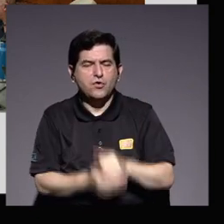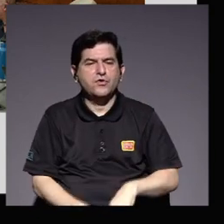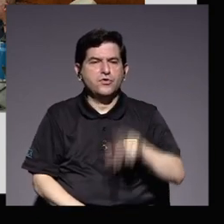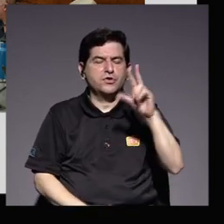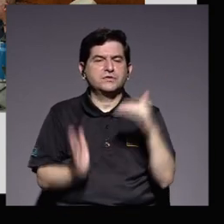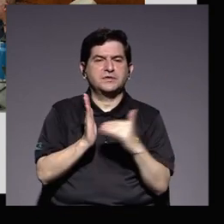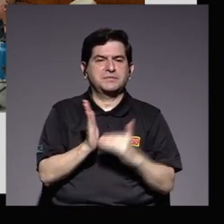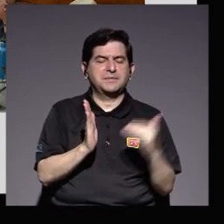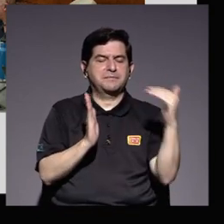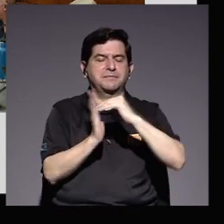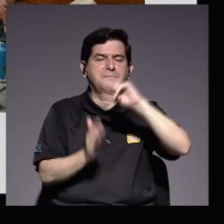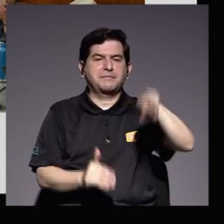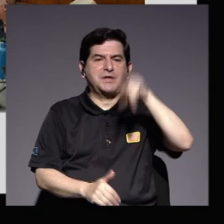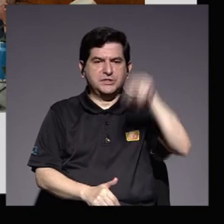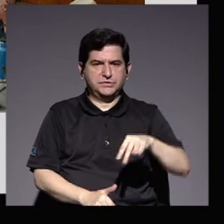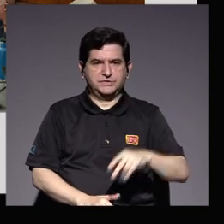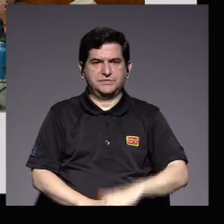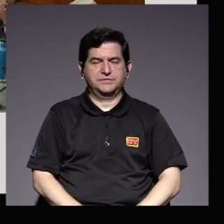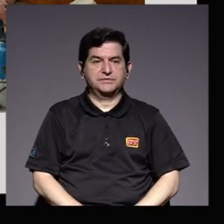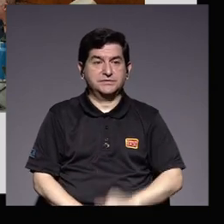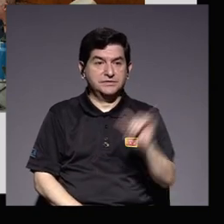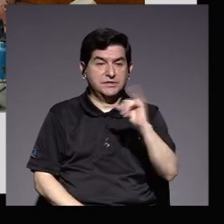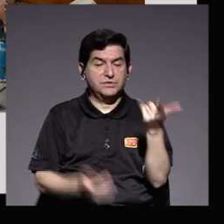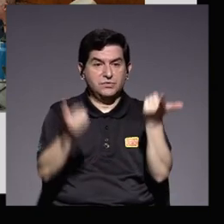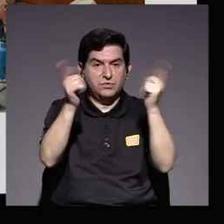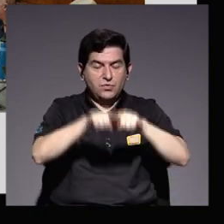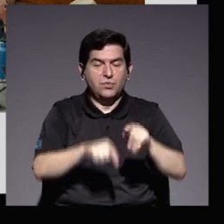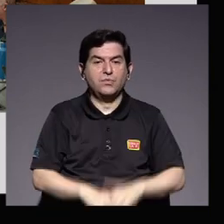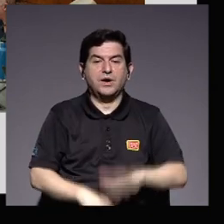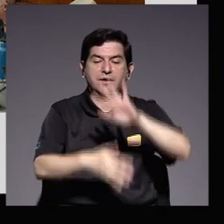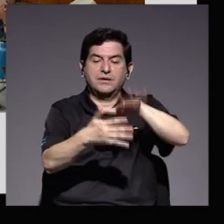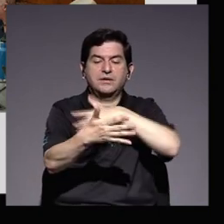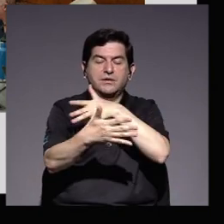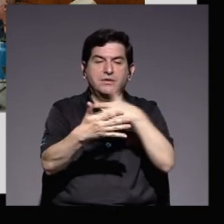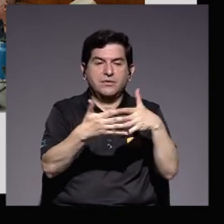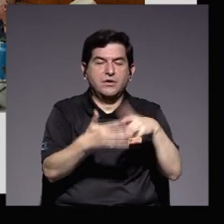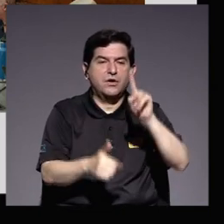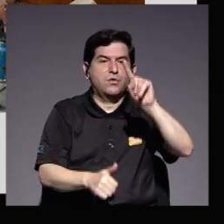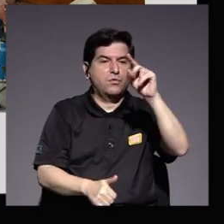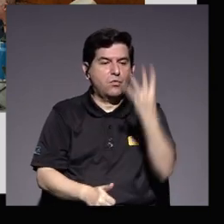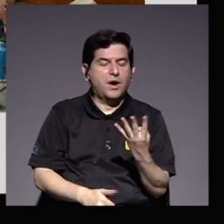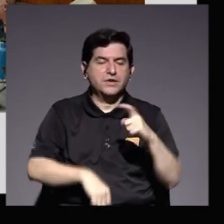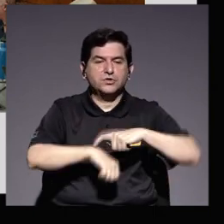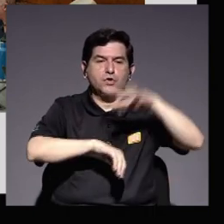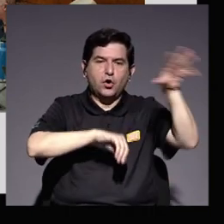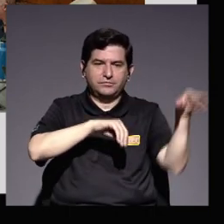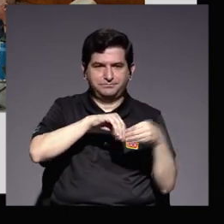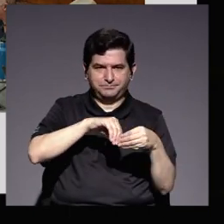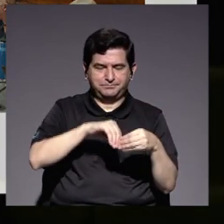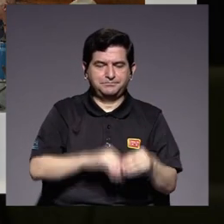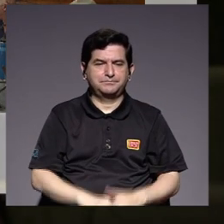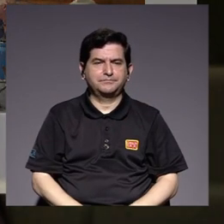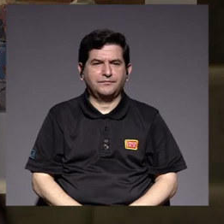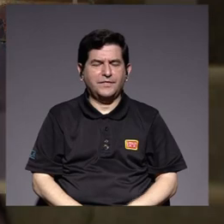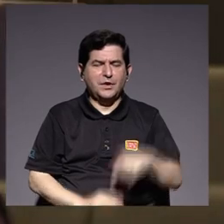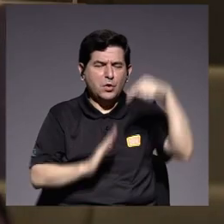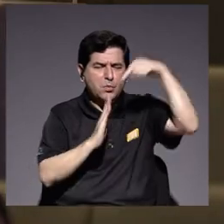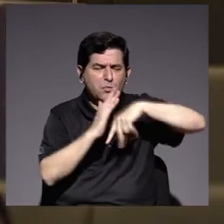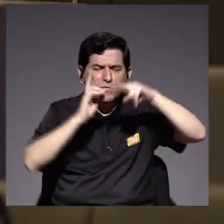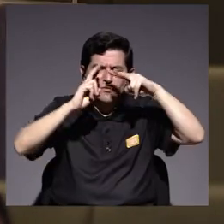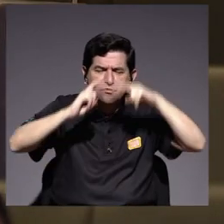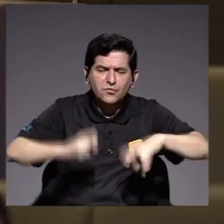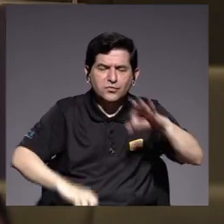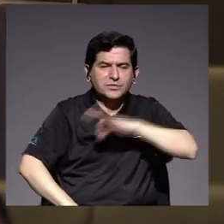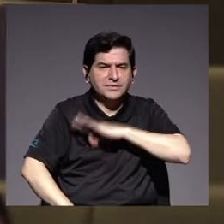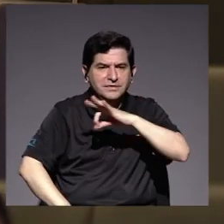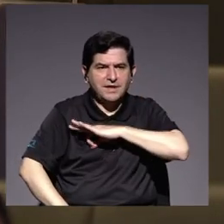mil millones de colones lo mismo aconteció con las jornadas de cuarto de tiempo adicional se hizo una profunda revisión del